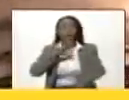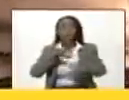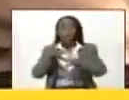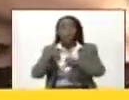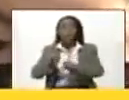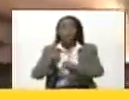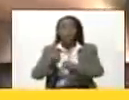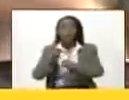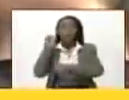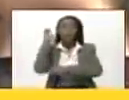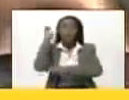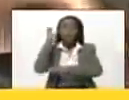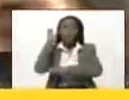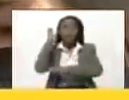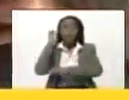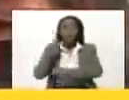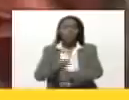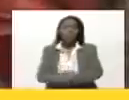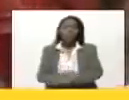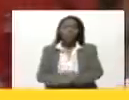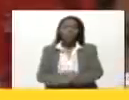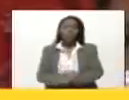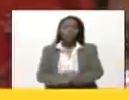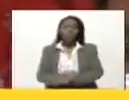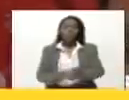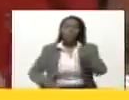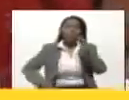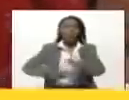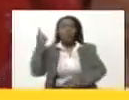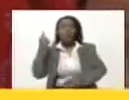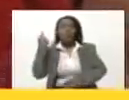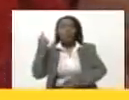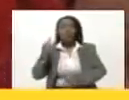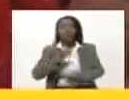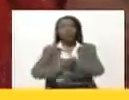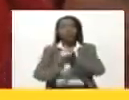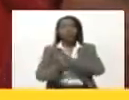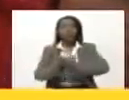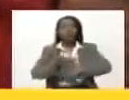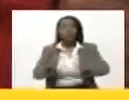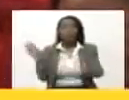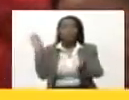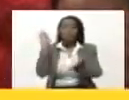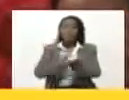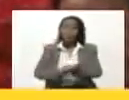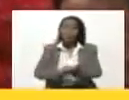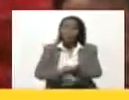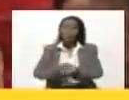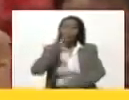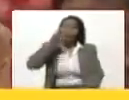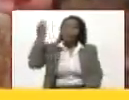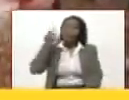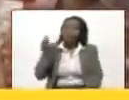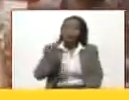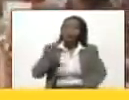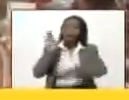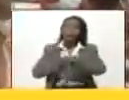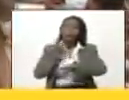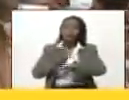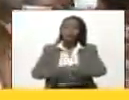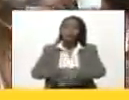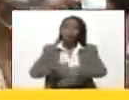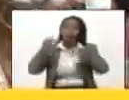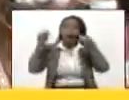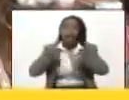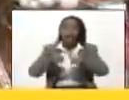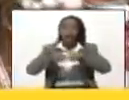europeos y de una vez y en definitiva se establezca la verdad de lo que ocurrió